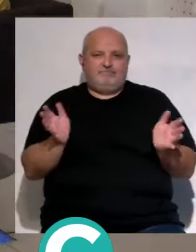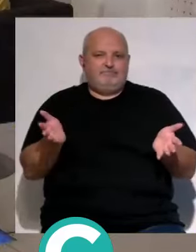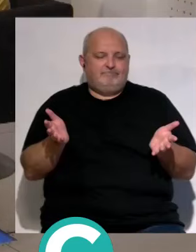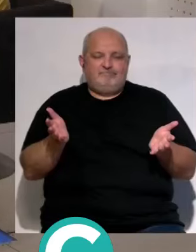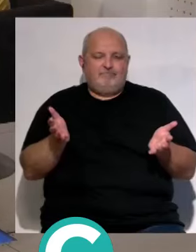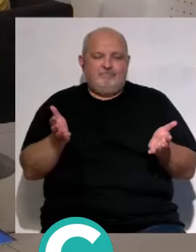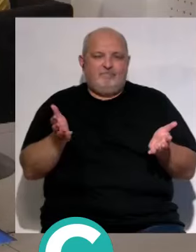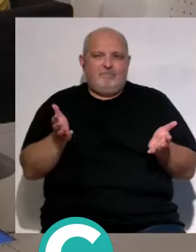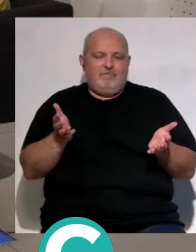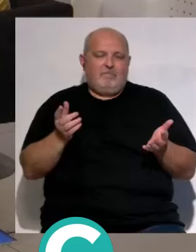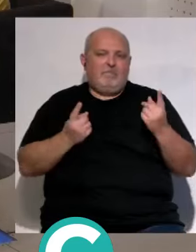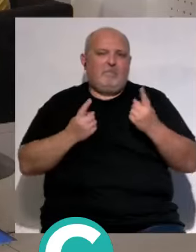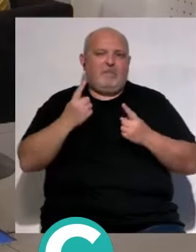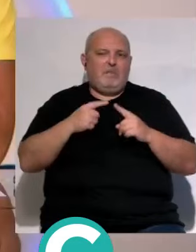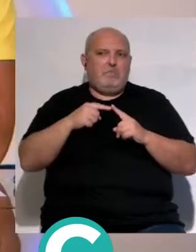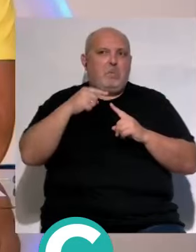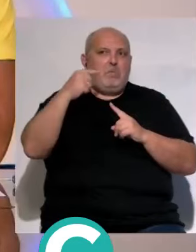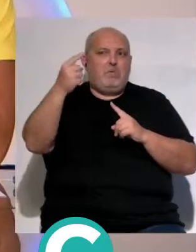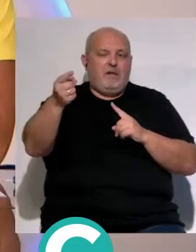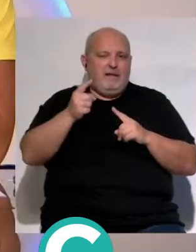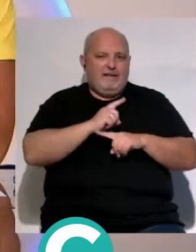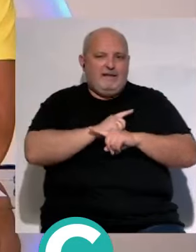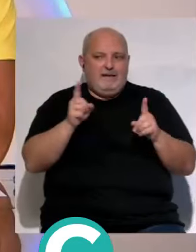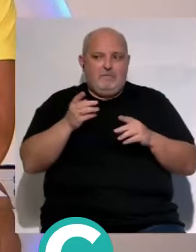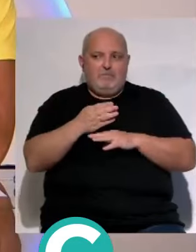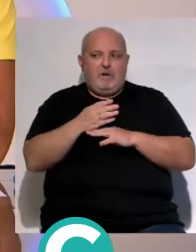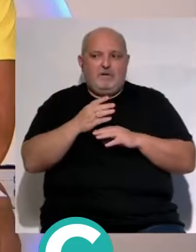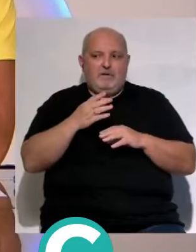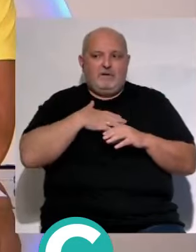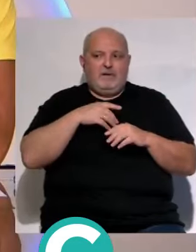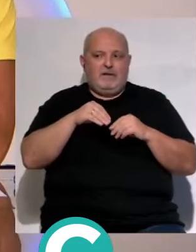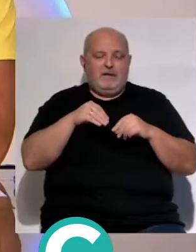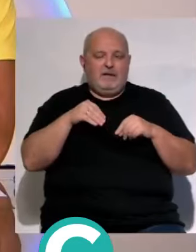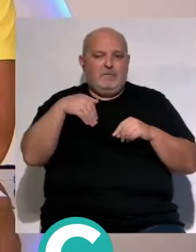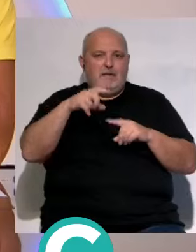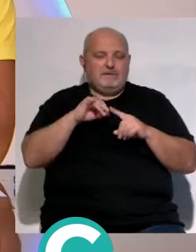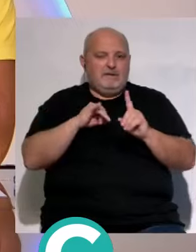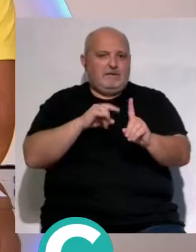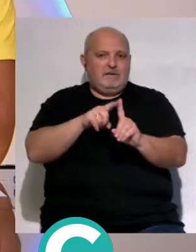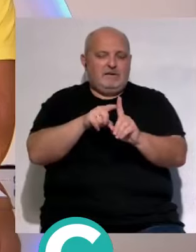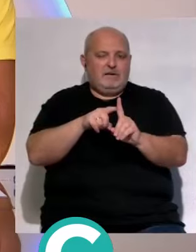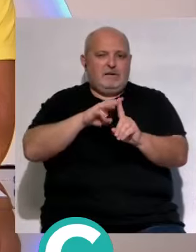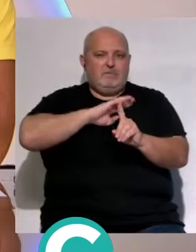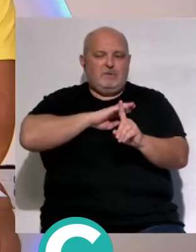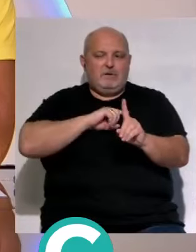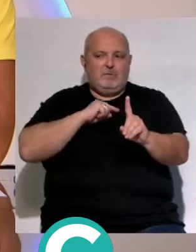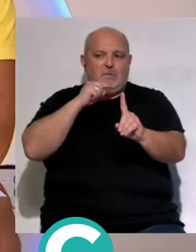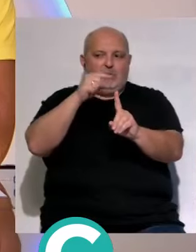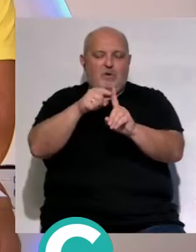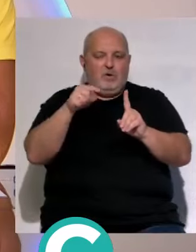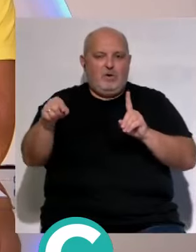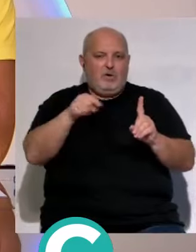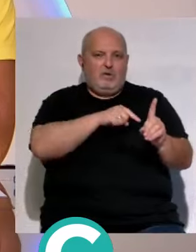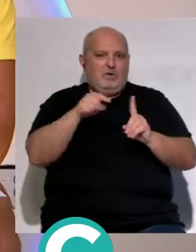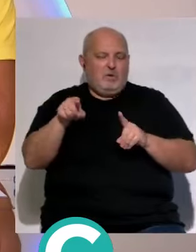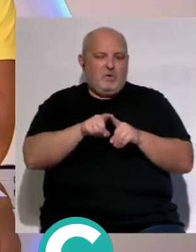en algunos casos pelotazos es largo ni siquiera balones pelotazos porque estaba aquí Maxi y Conant se lo tiraba aquí o